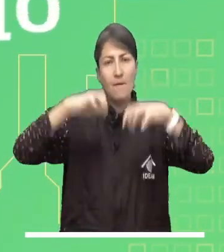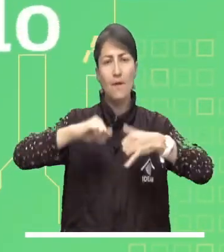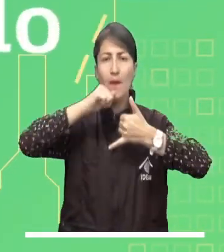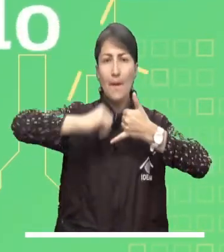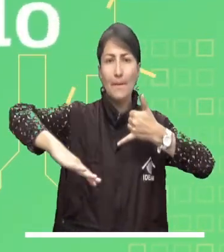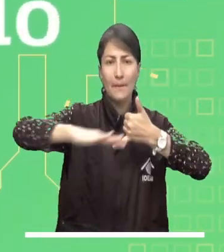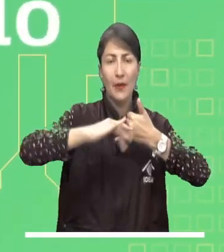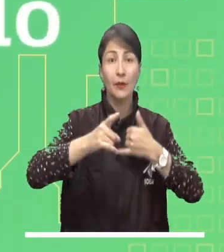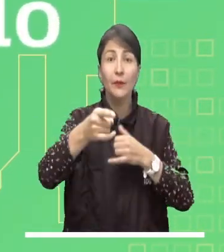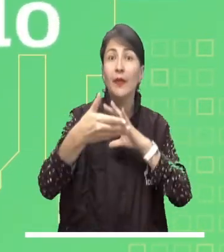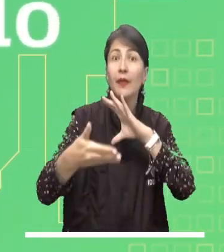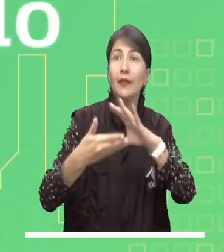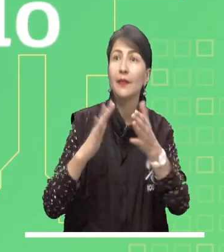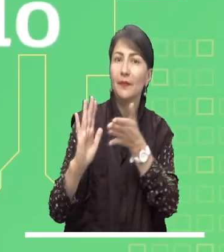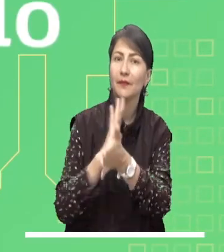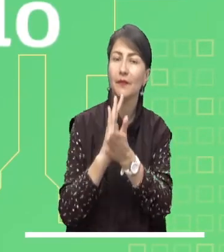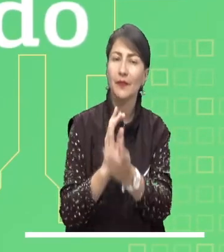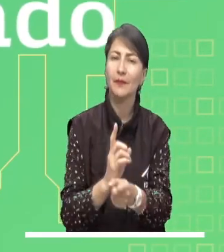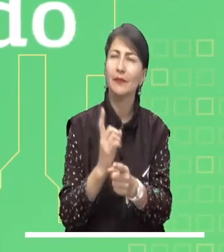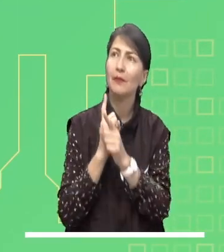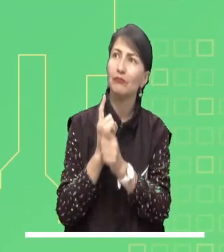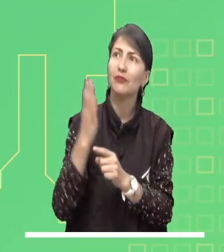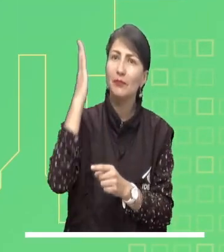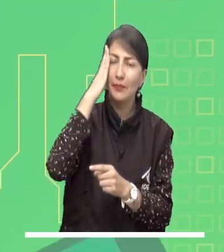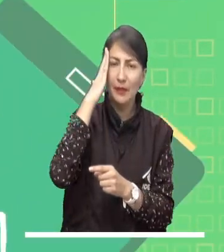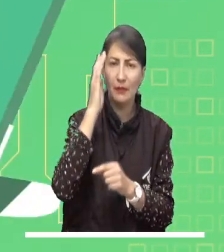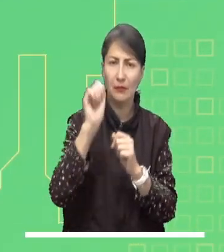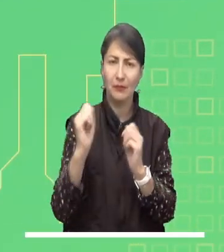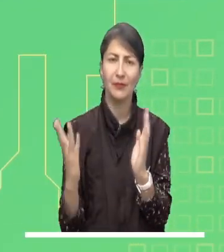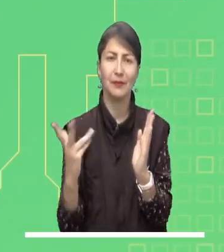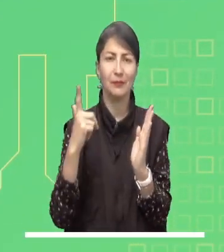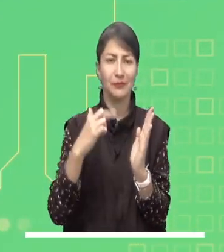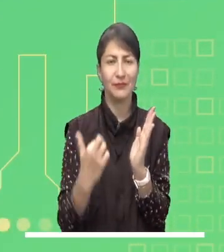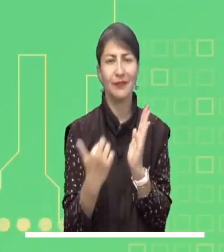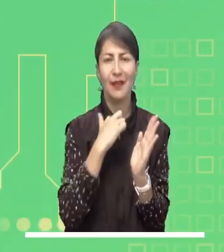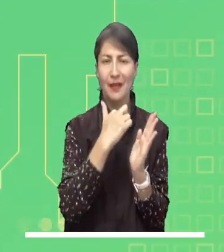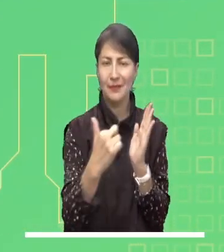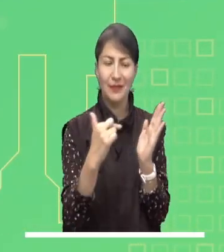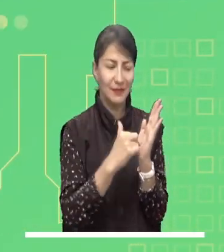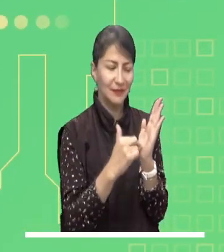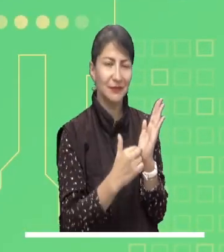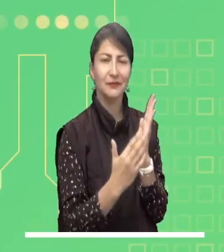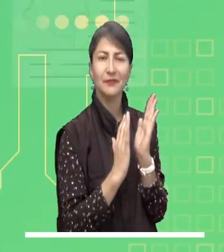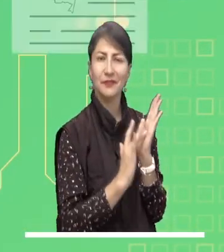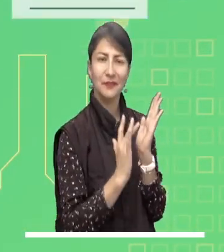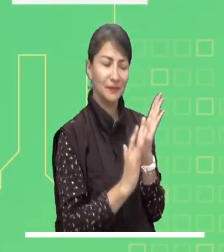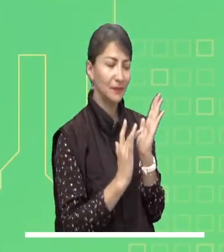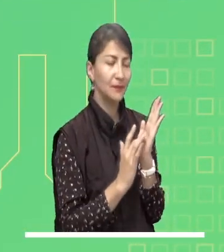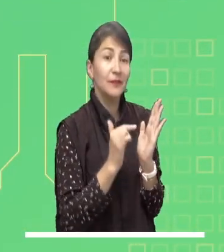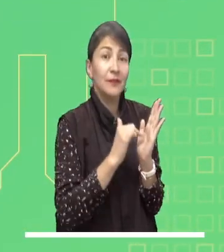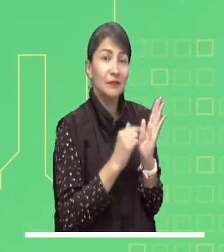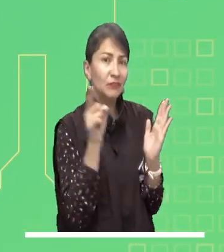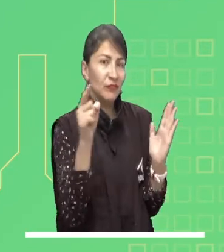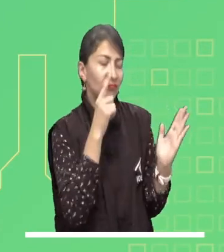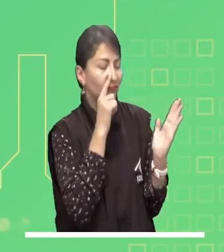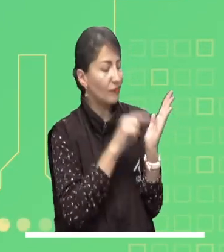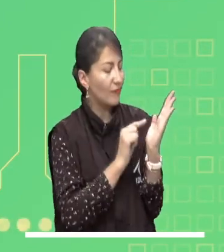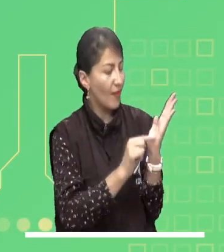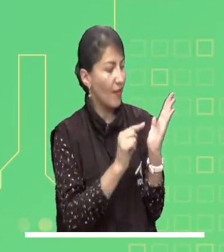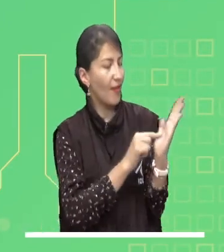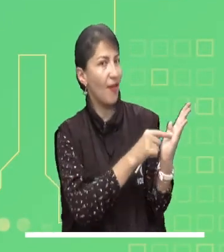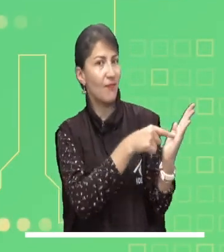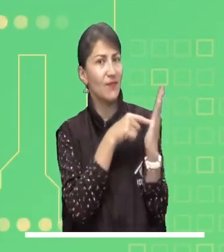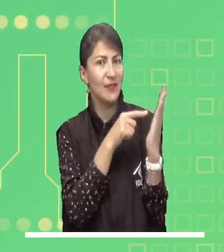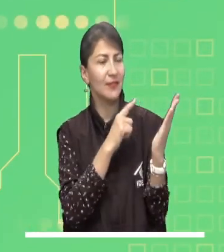Manténgase bien informado y en tiempo real a través de nuestra aplicación Mi Pronóstico. Consulte los pronósticos del estado del